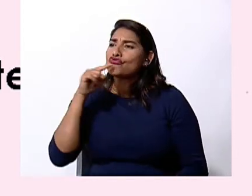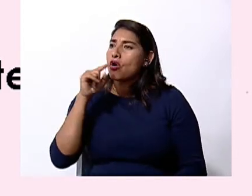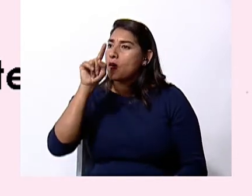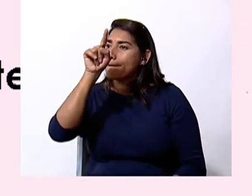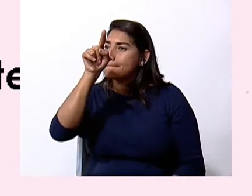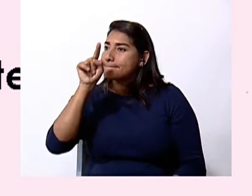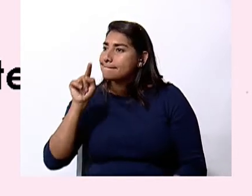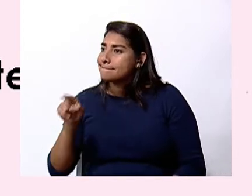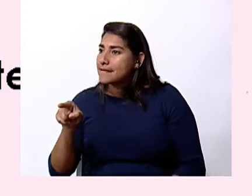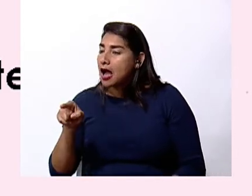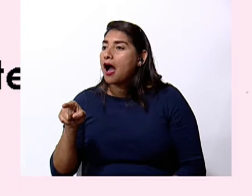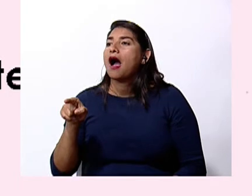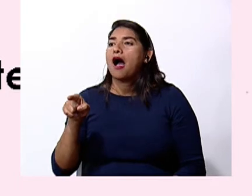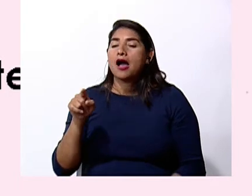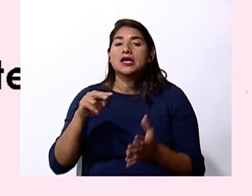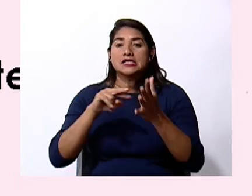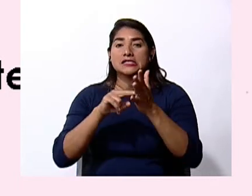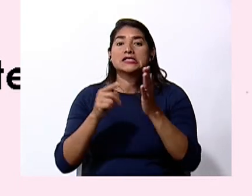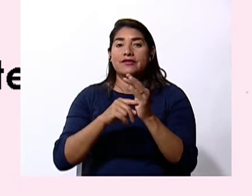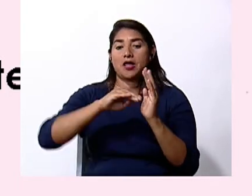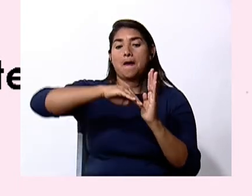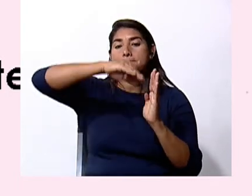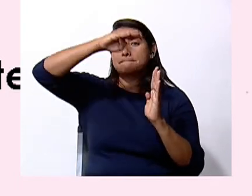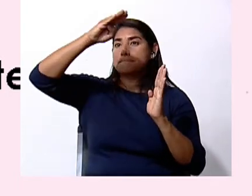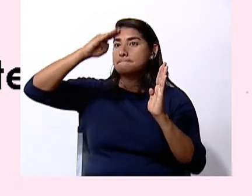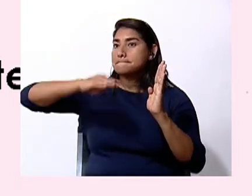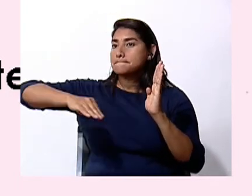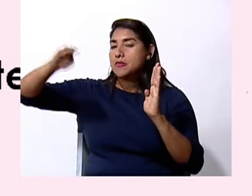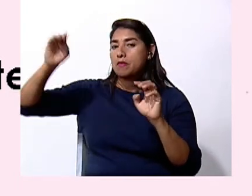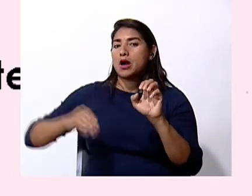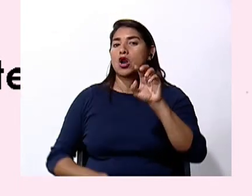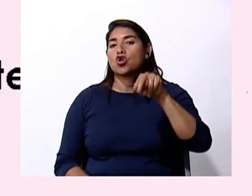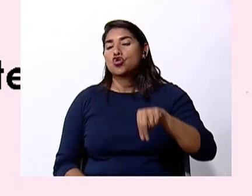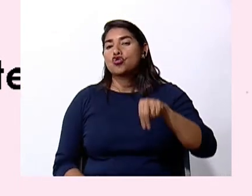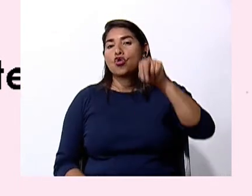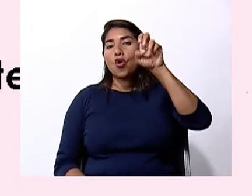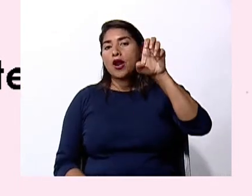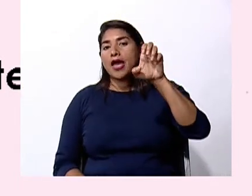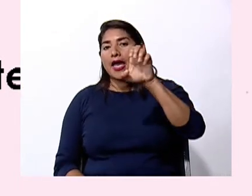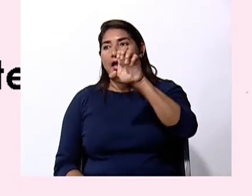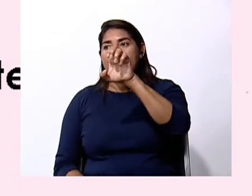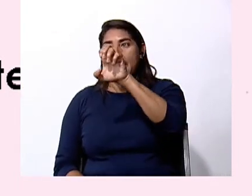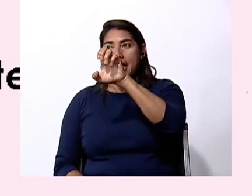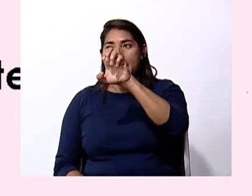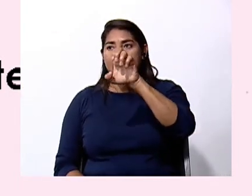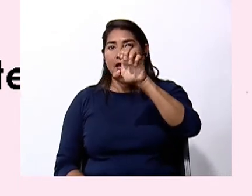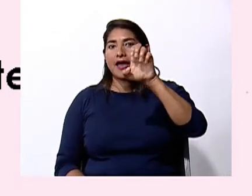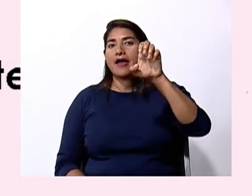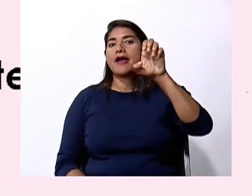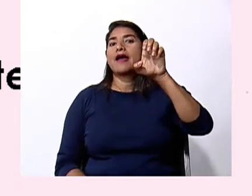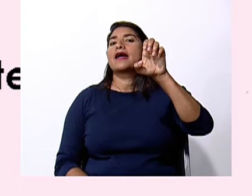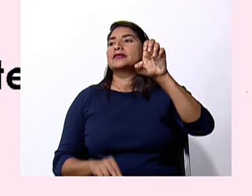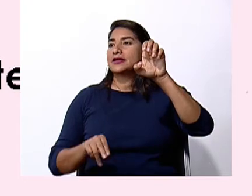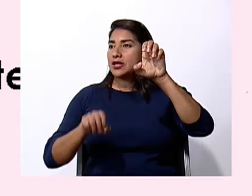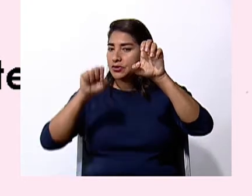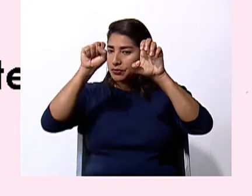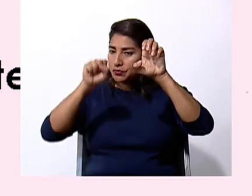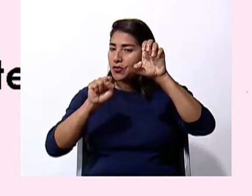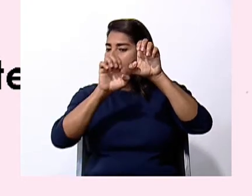porque exactamente nuestro eje montañoso va del noroeste al sureste ahora si viste la forma